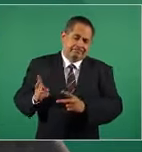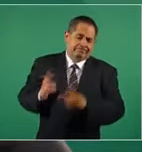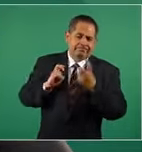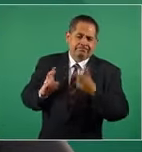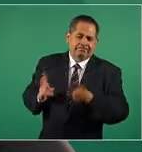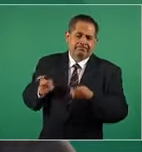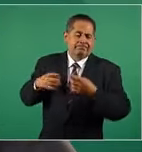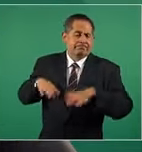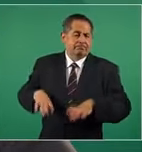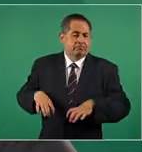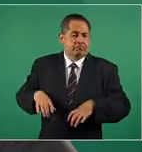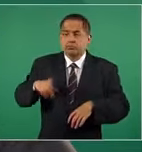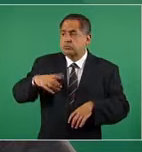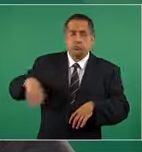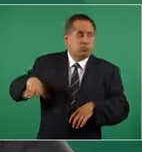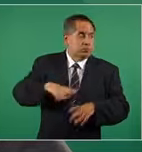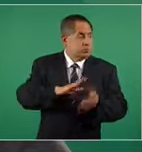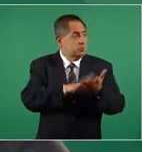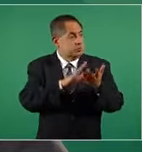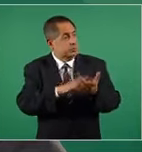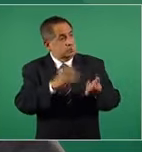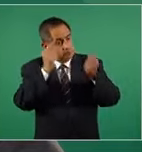ni siquiera perdían su respetabilidad,